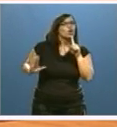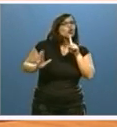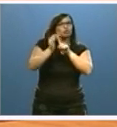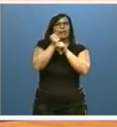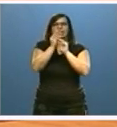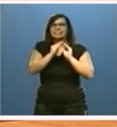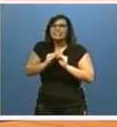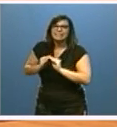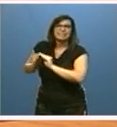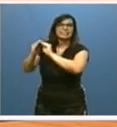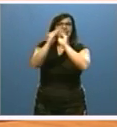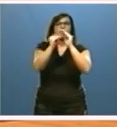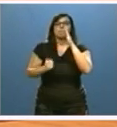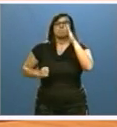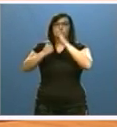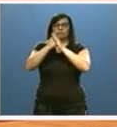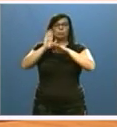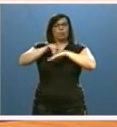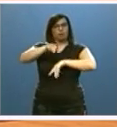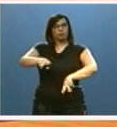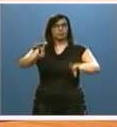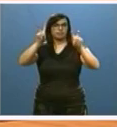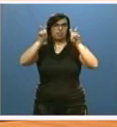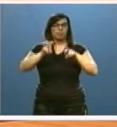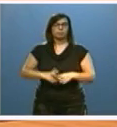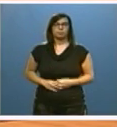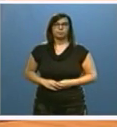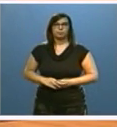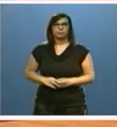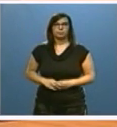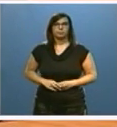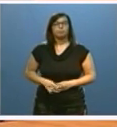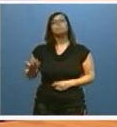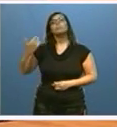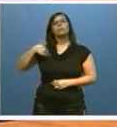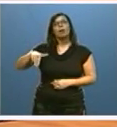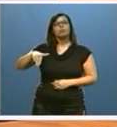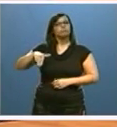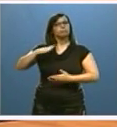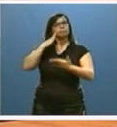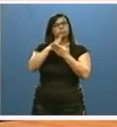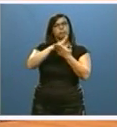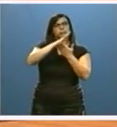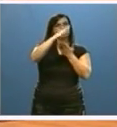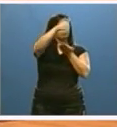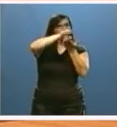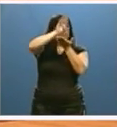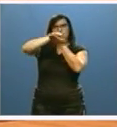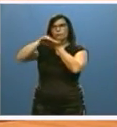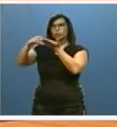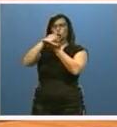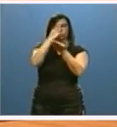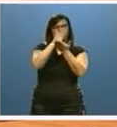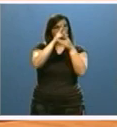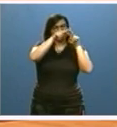consenso posible para este asunto. Una vez estudiadas todas las alegaciones formuladas y